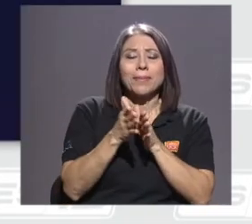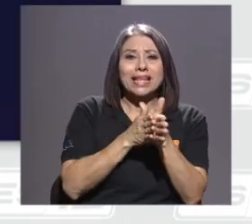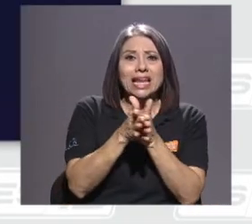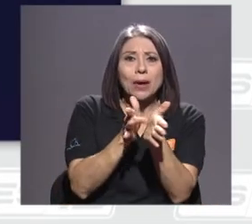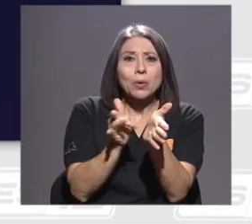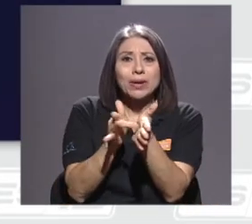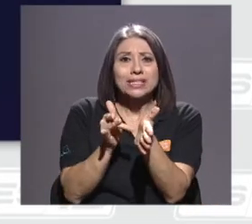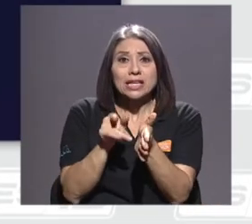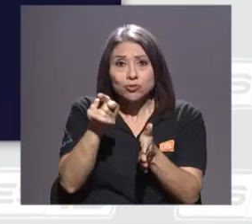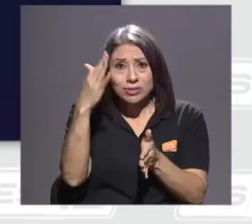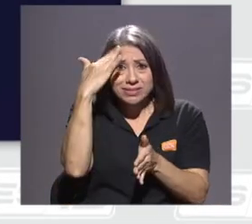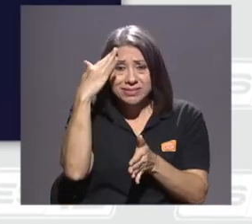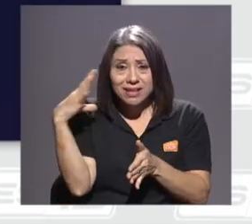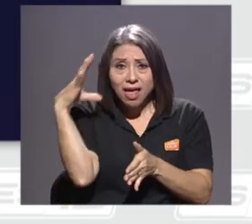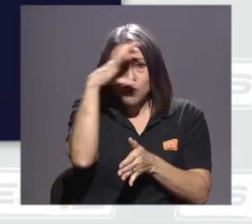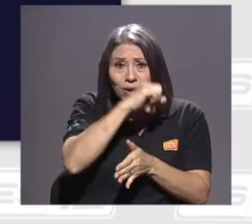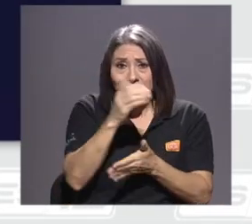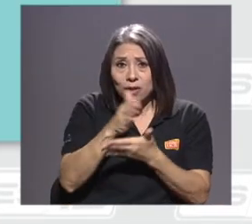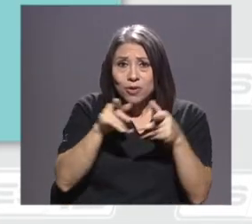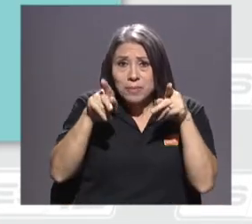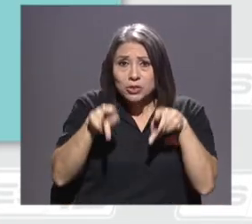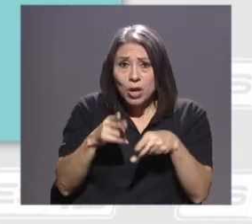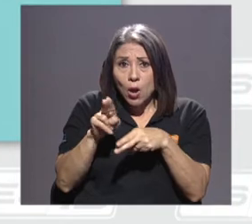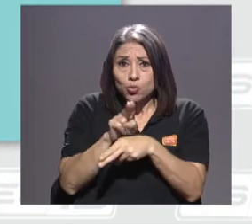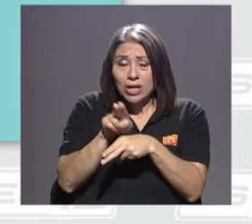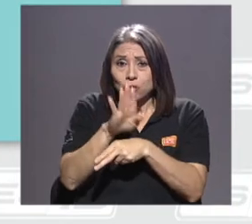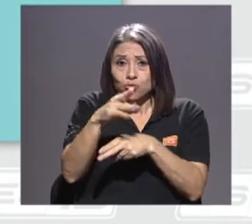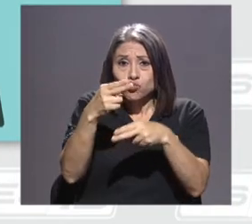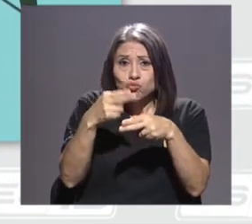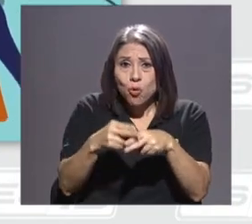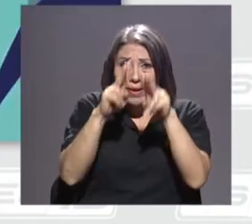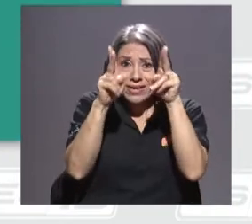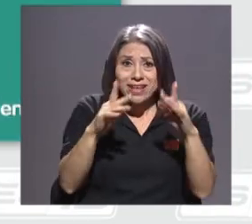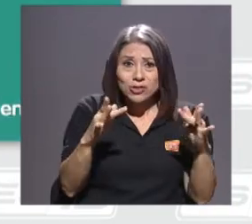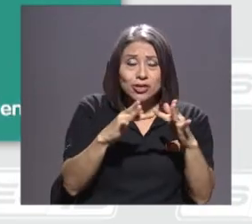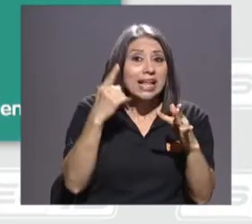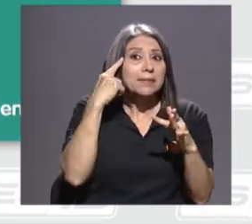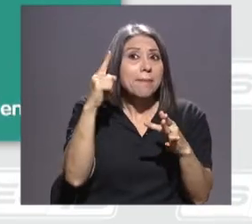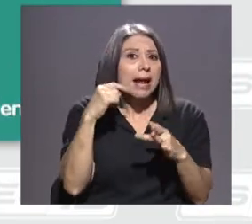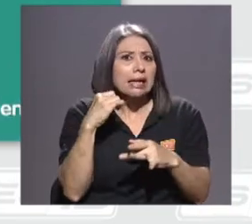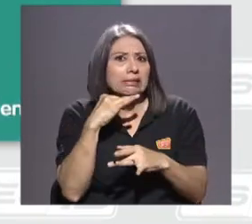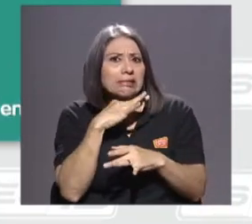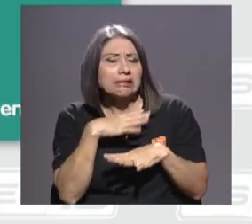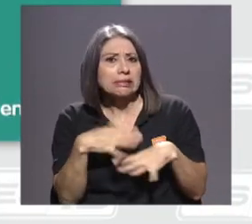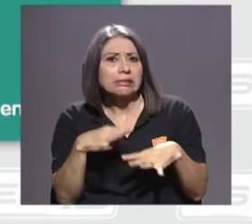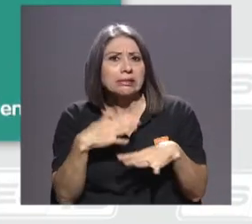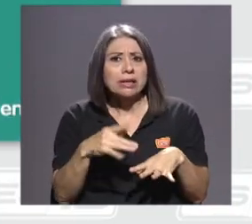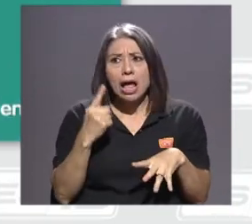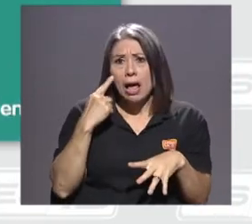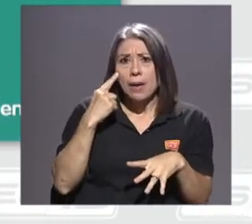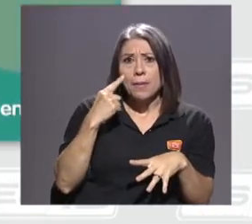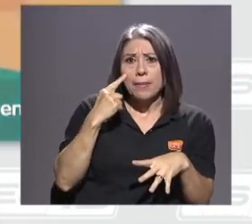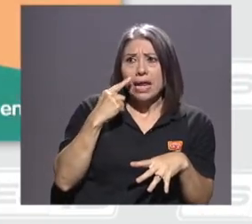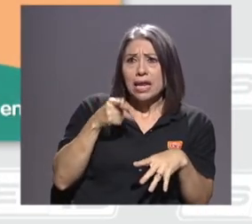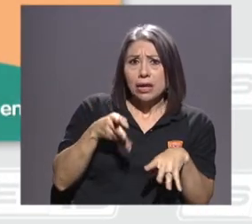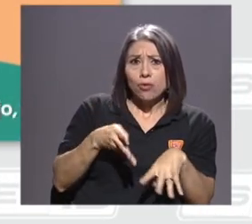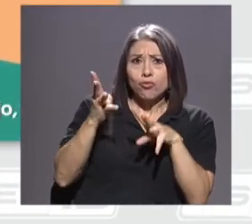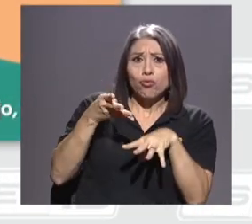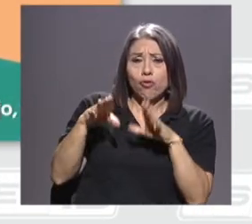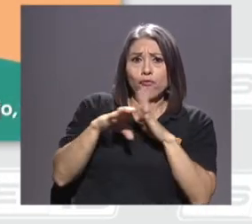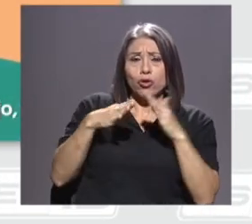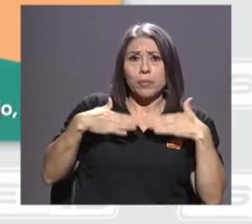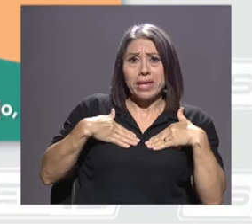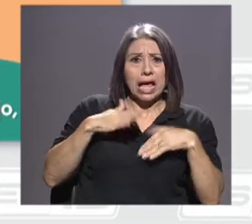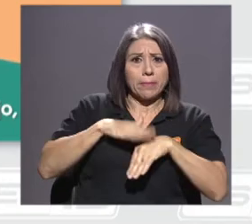está usando nuestro nombre en redes sociales para realizar actividades reprobables. Encontrar una foto publicada sin nuestro permiso que nos